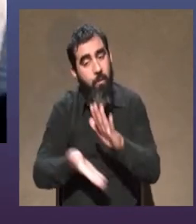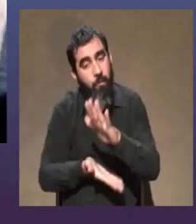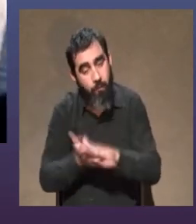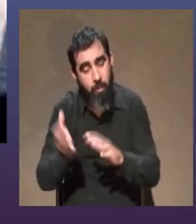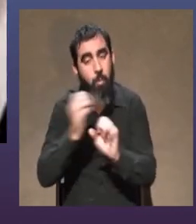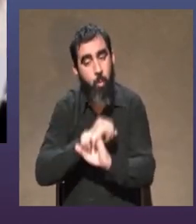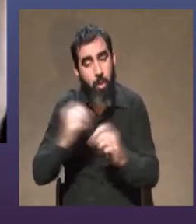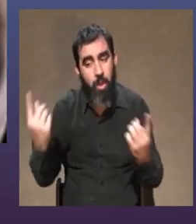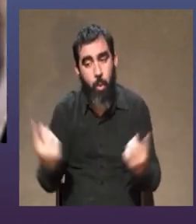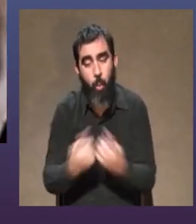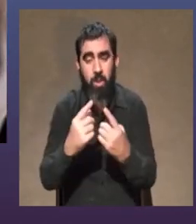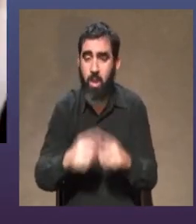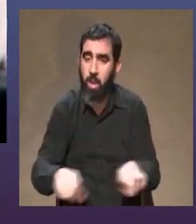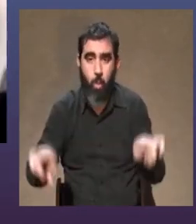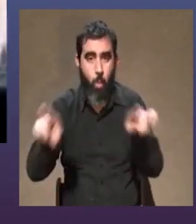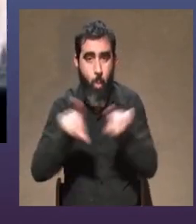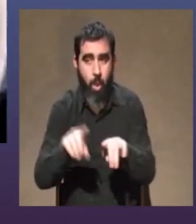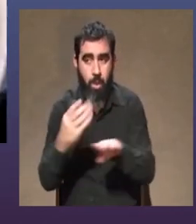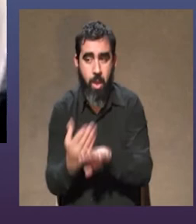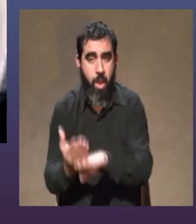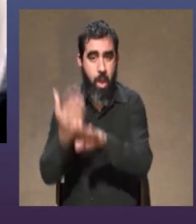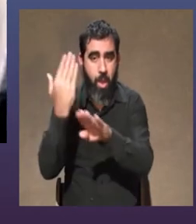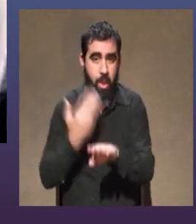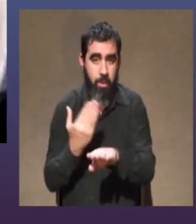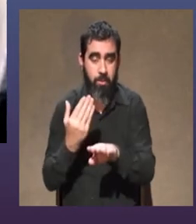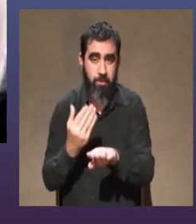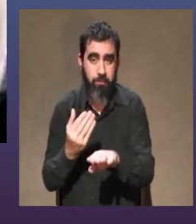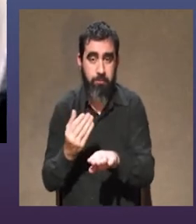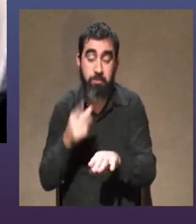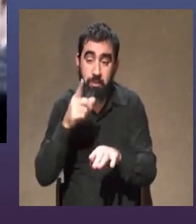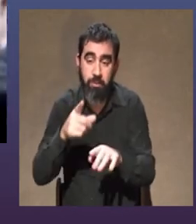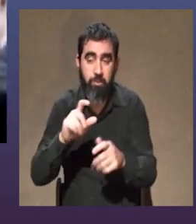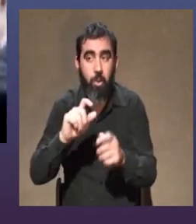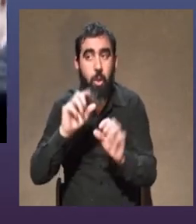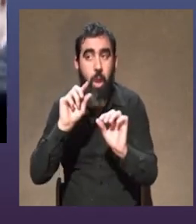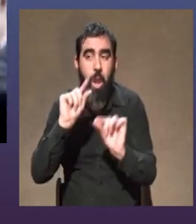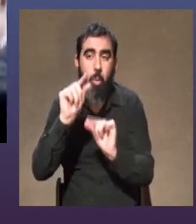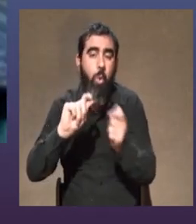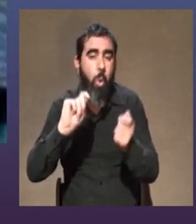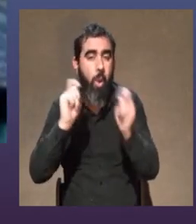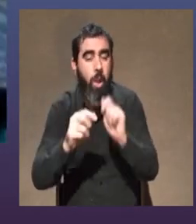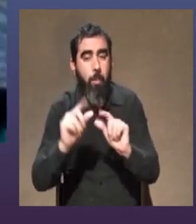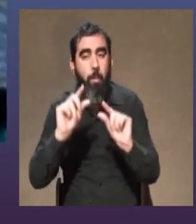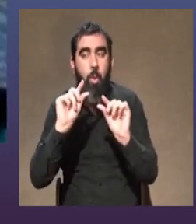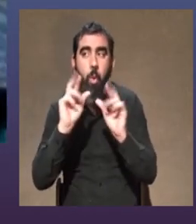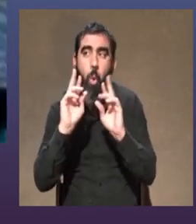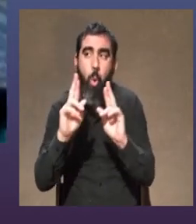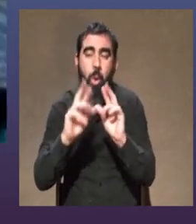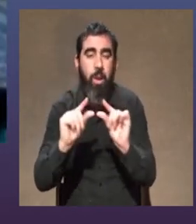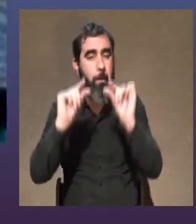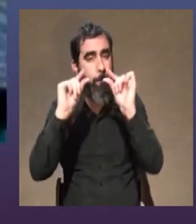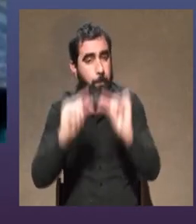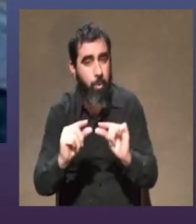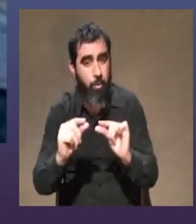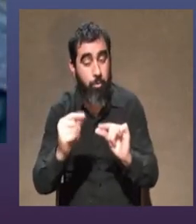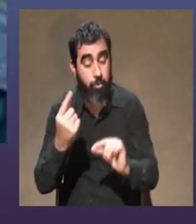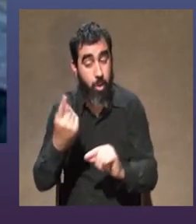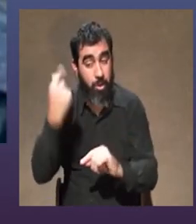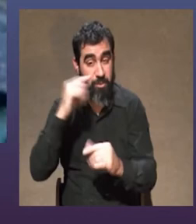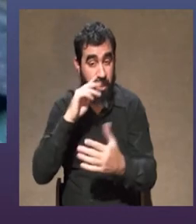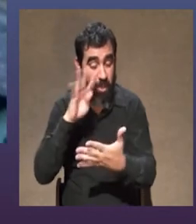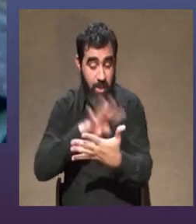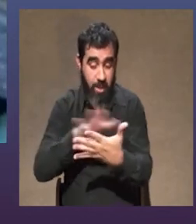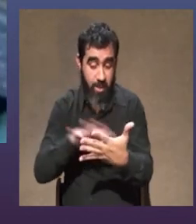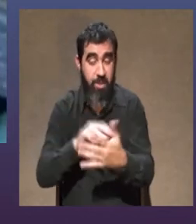encontrar de la misma manera y espero que no sean sustanciales esos cambios digo de hecho ayer leía un artículo que habla de